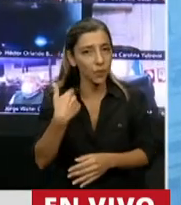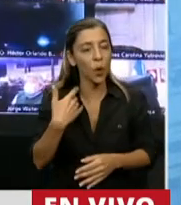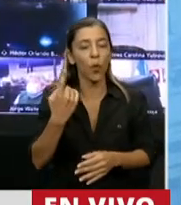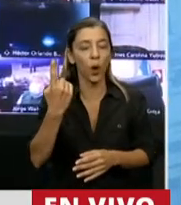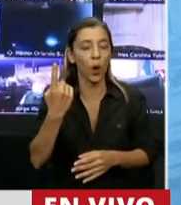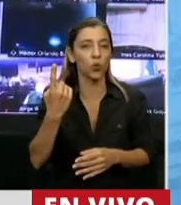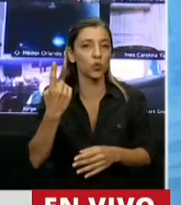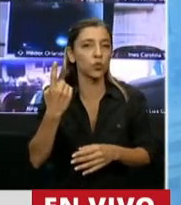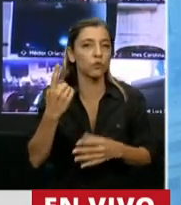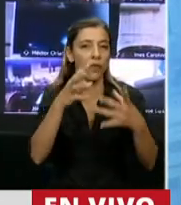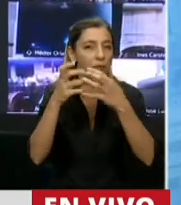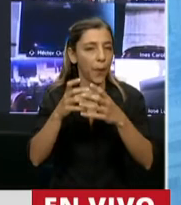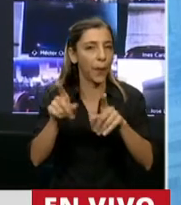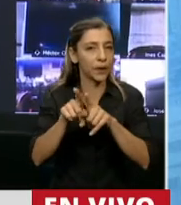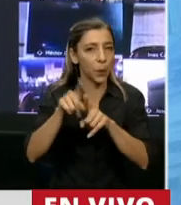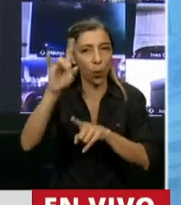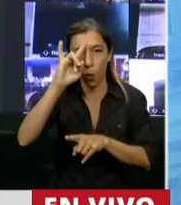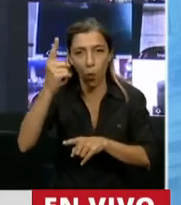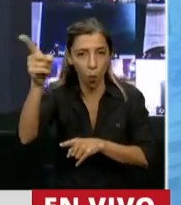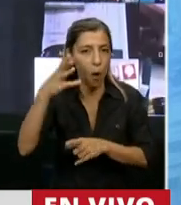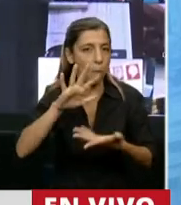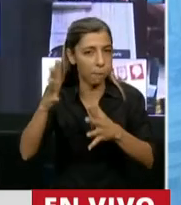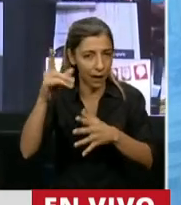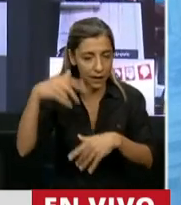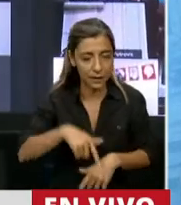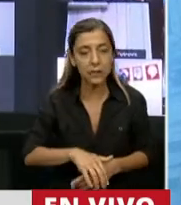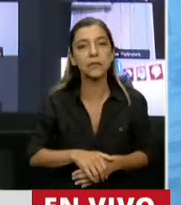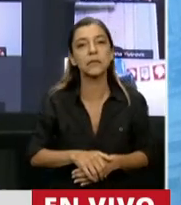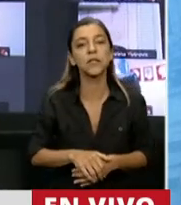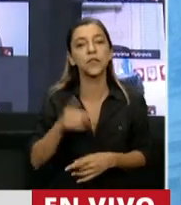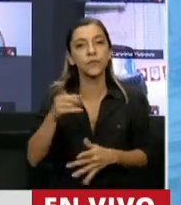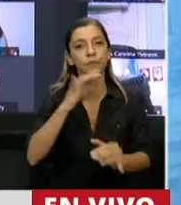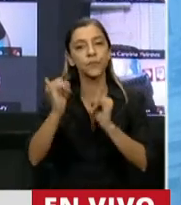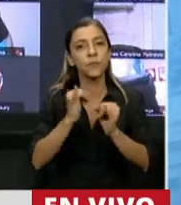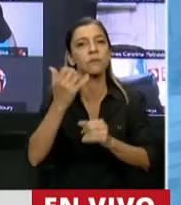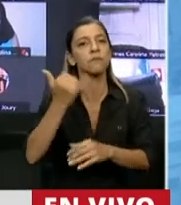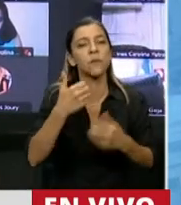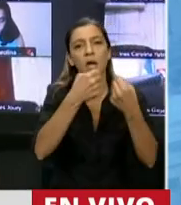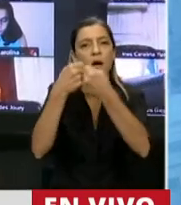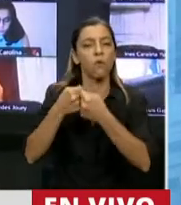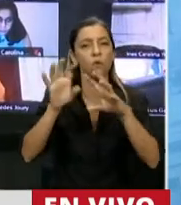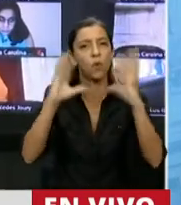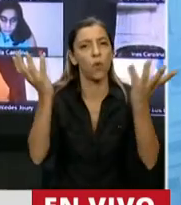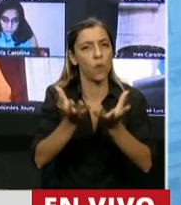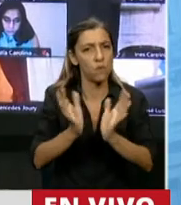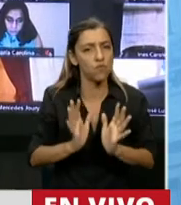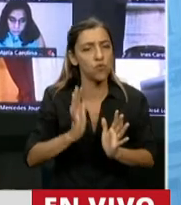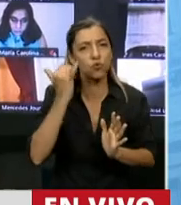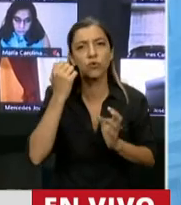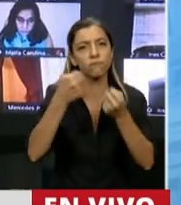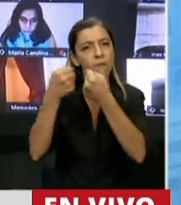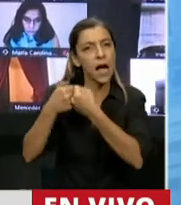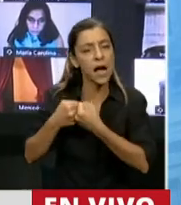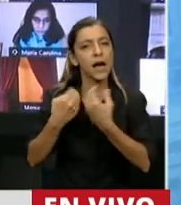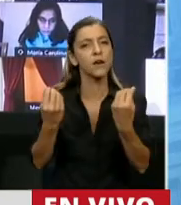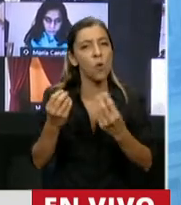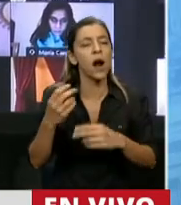Uruguay también, una iniciativa bastante similar, que tiene que ver con distintos acuerdos que ha habido a nivel internacional, enmarcados